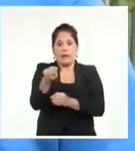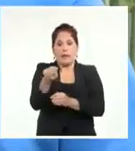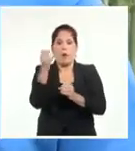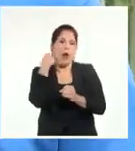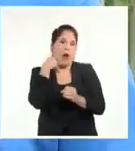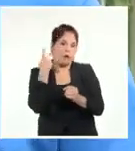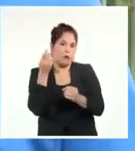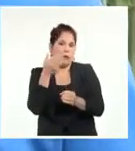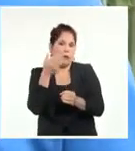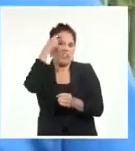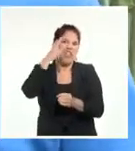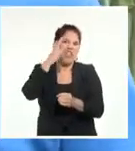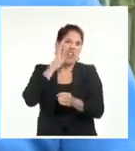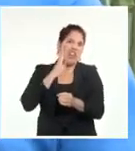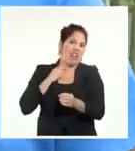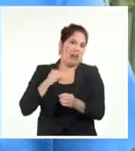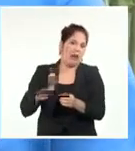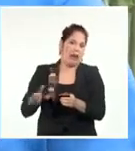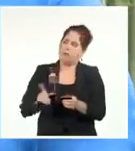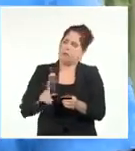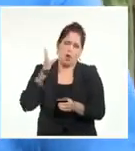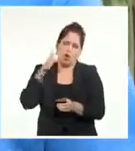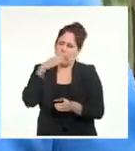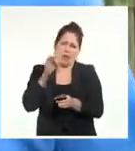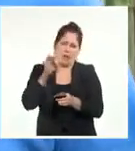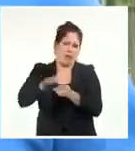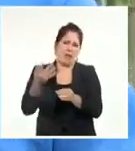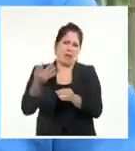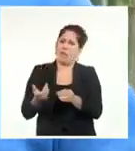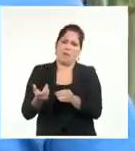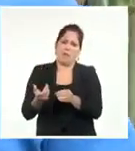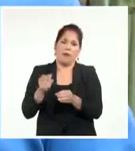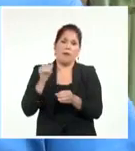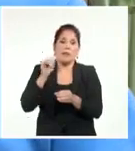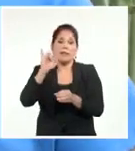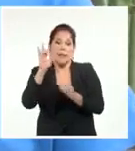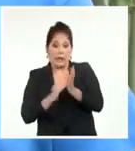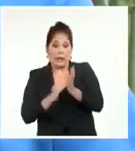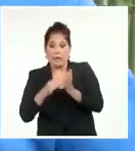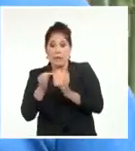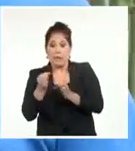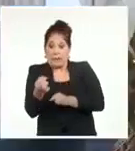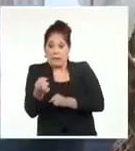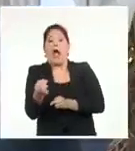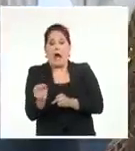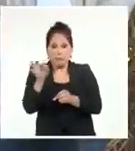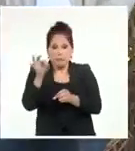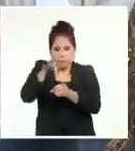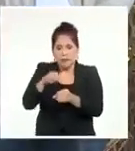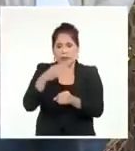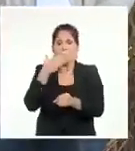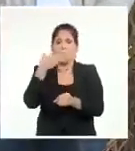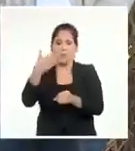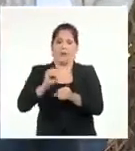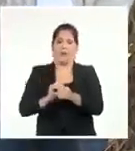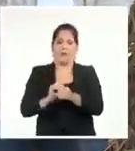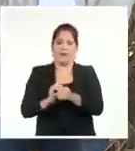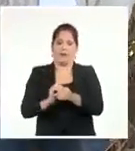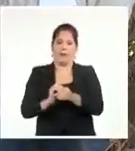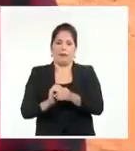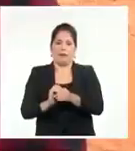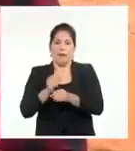de los 9, 10 meses y hay despoblación, eso hay que hacerlo. Los viejos